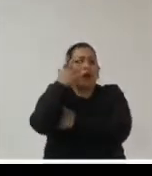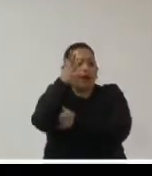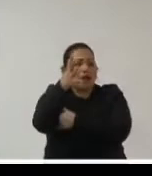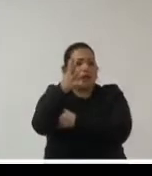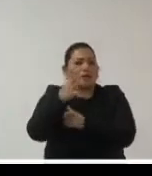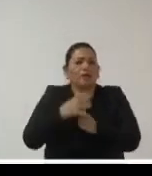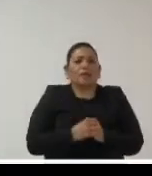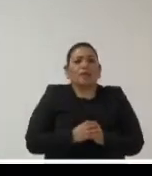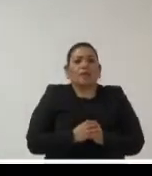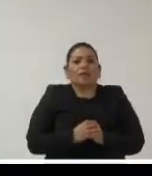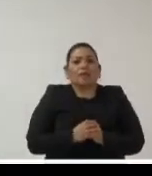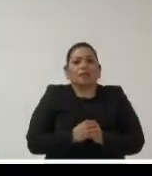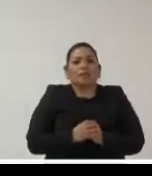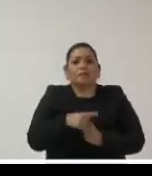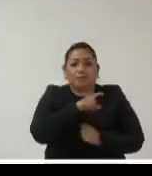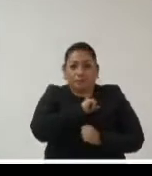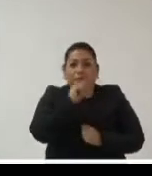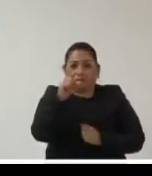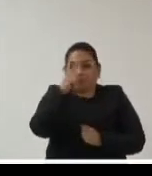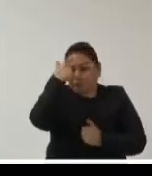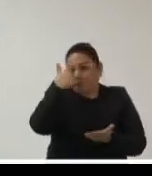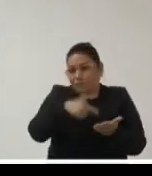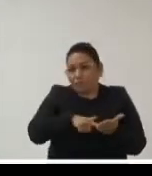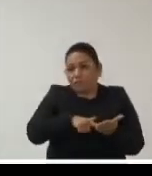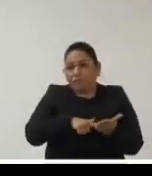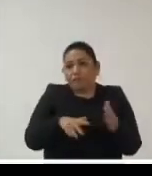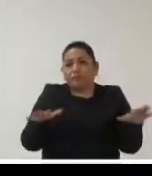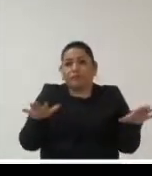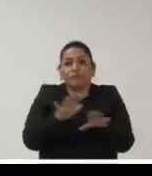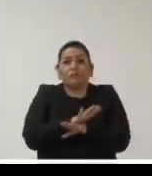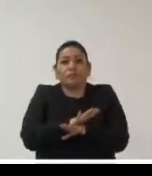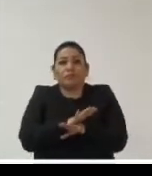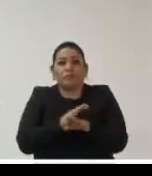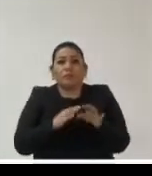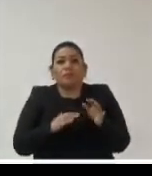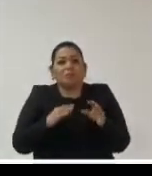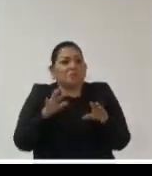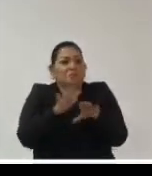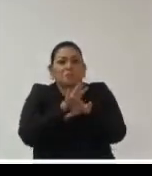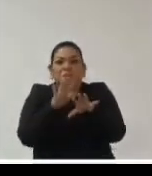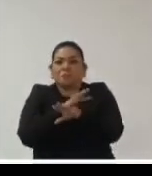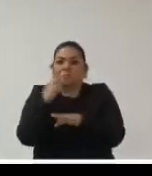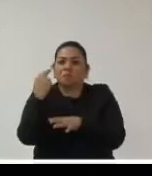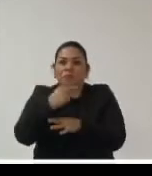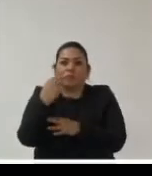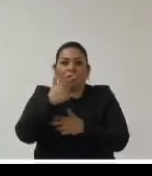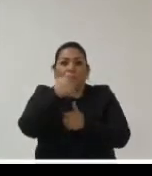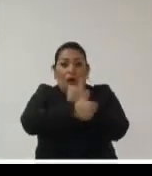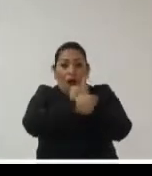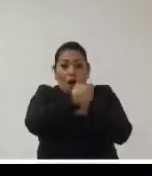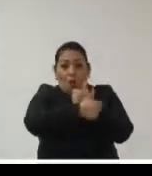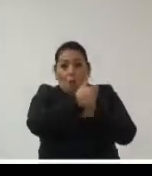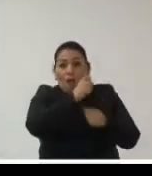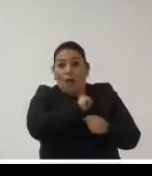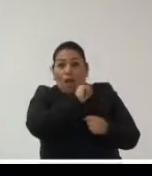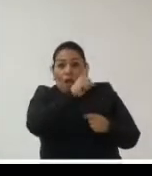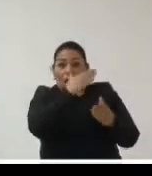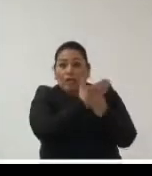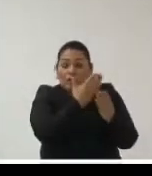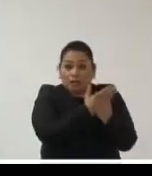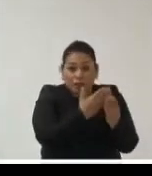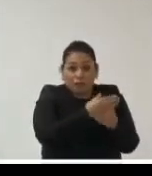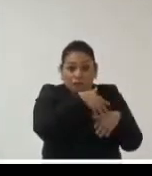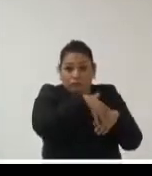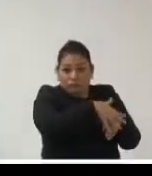en cuanto al perfil profesional yo creo que tienen que cambiar muchísimas cosas las competencias de los profesionales de archivos